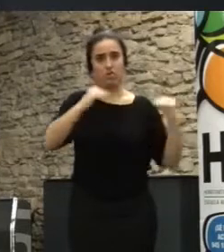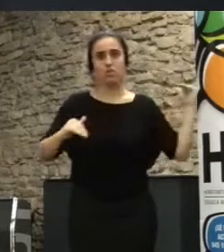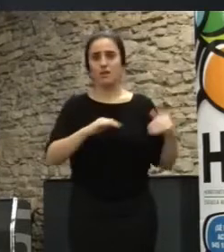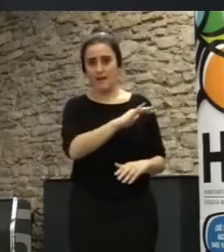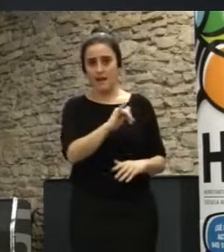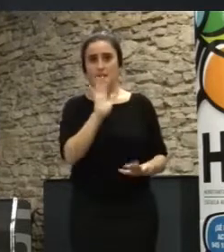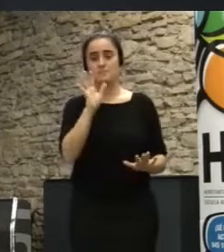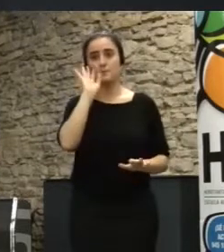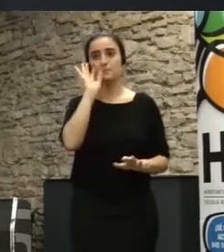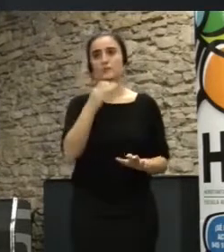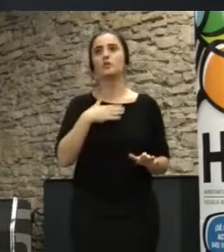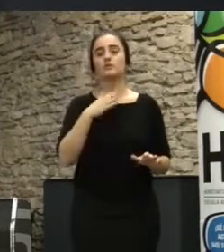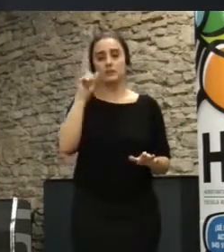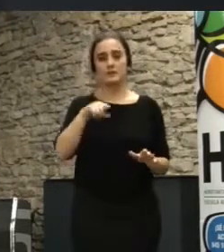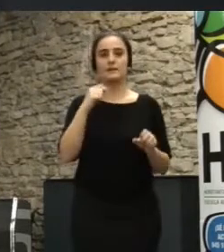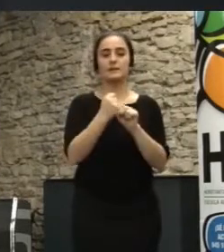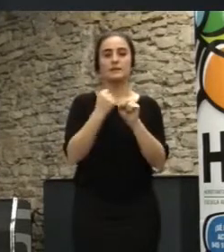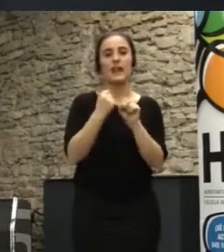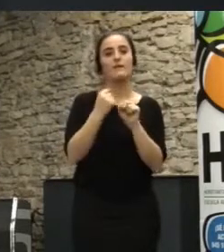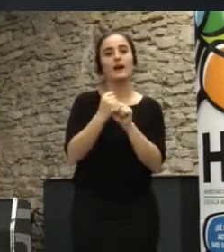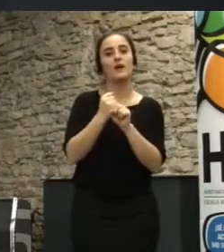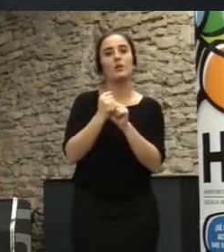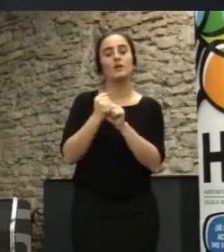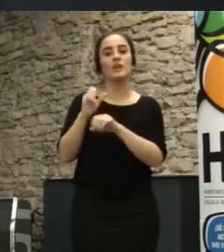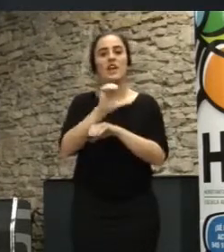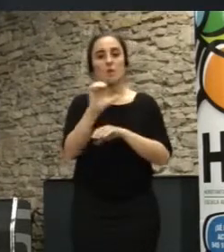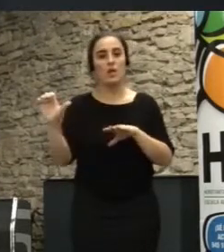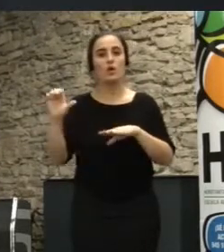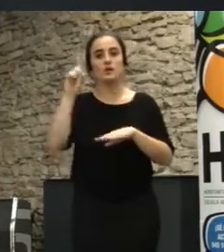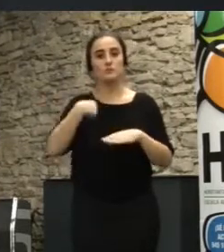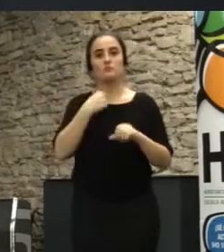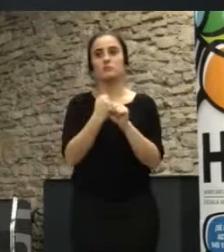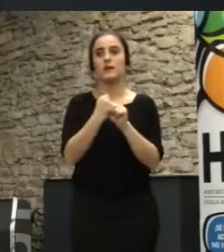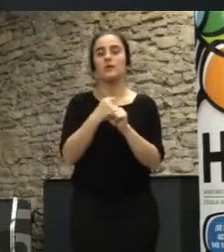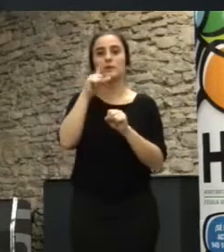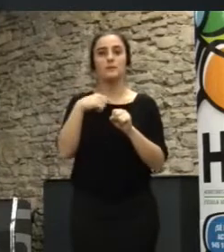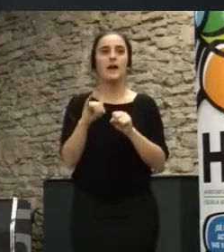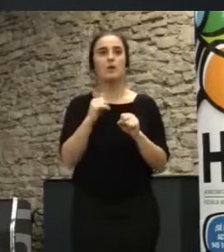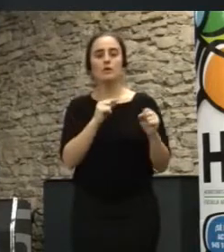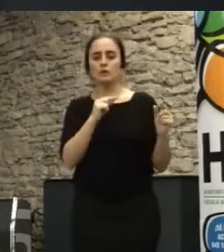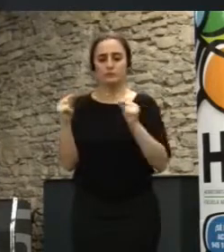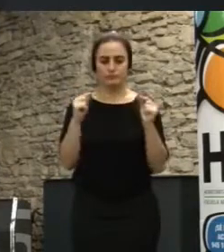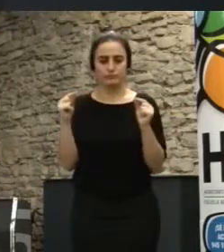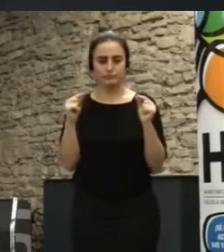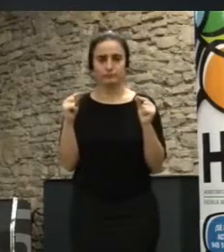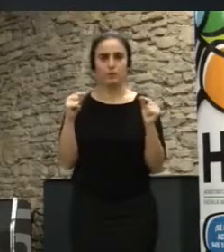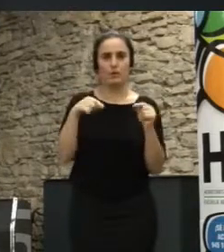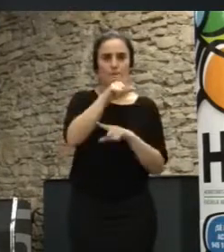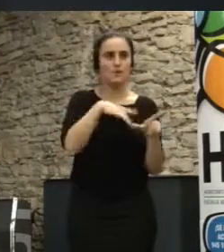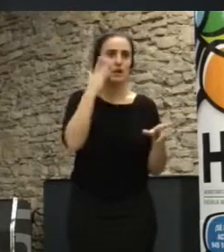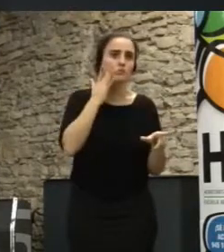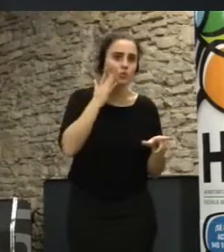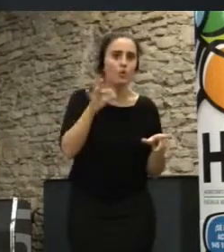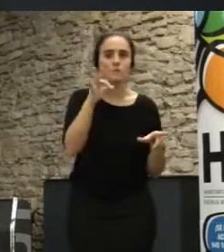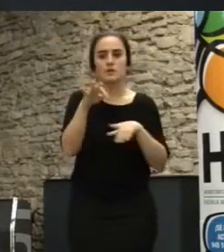trabaja mucho tiempo en Ecuador también y había siempre una tensión entre el común de los indígenas entre la minga y el gobierno de Correa